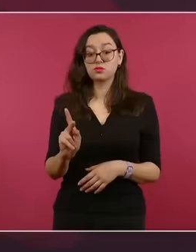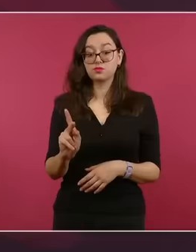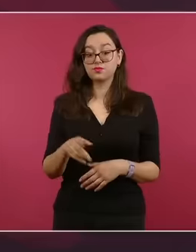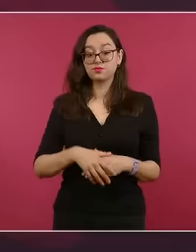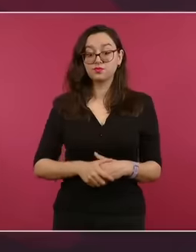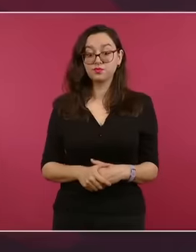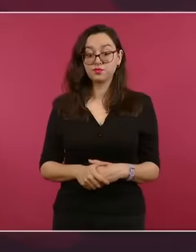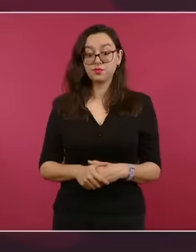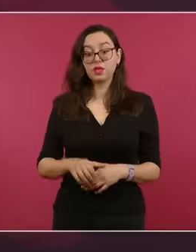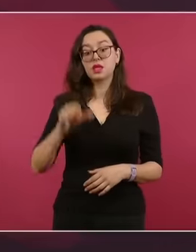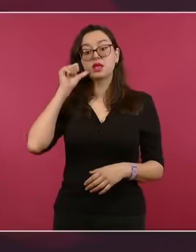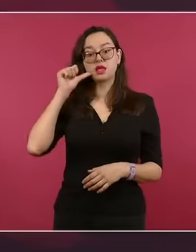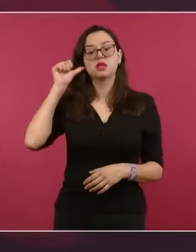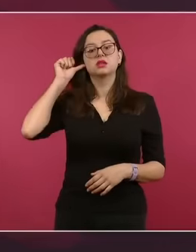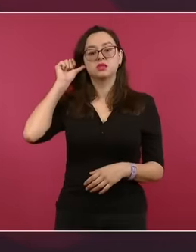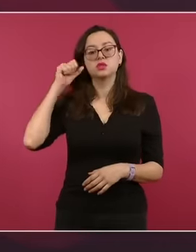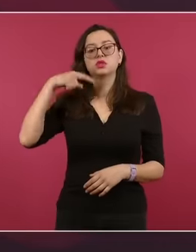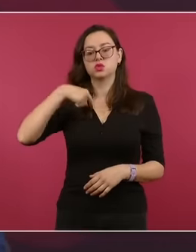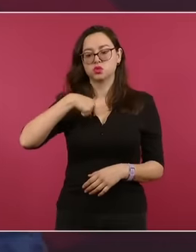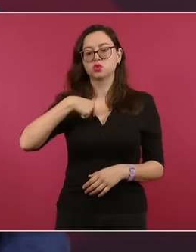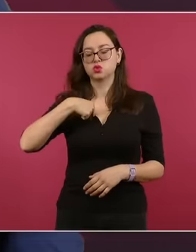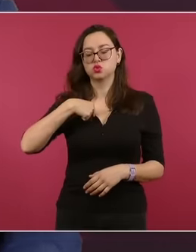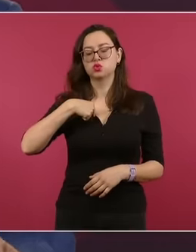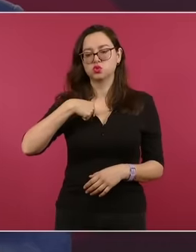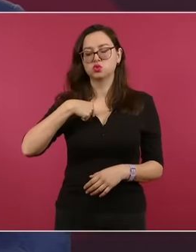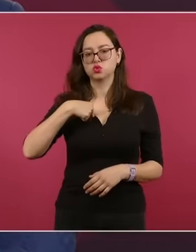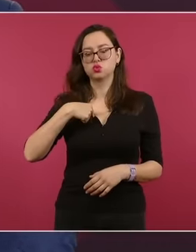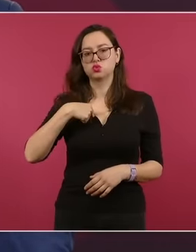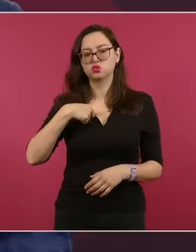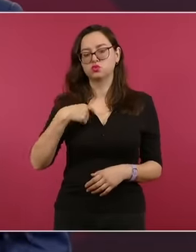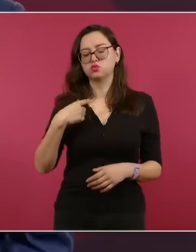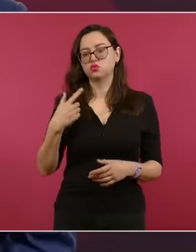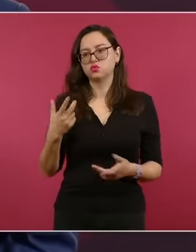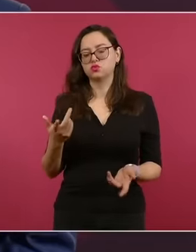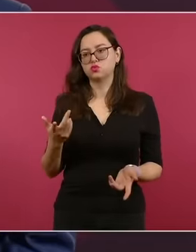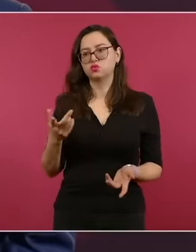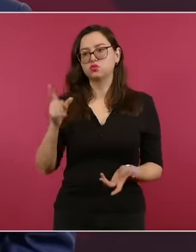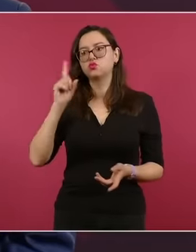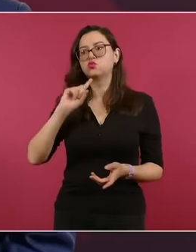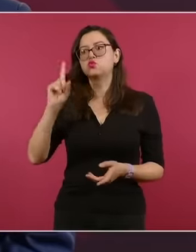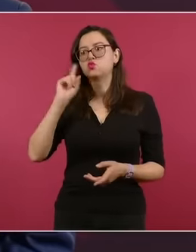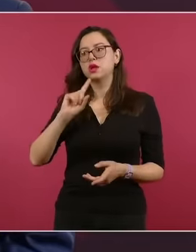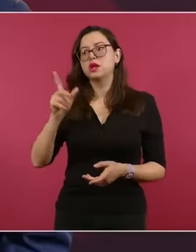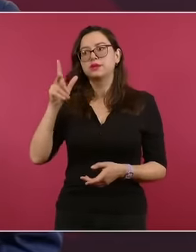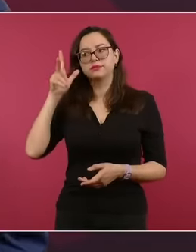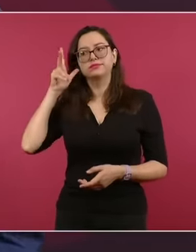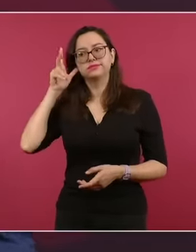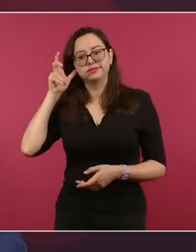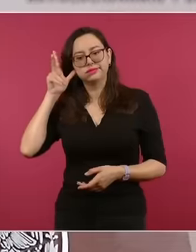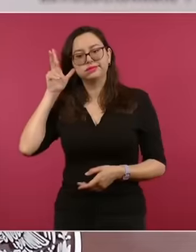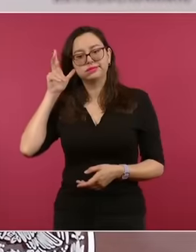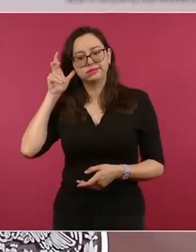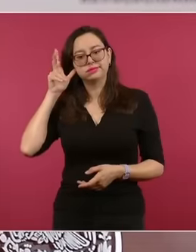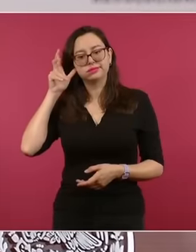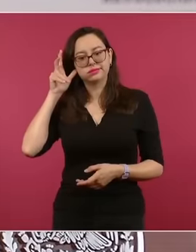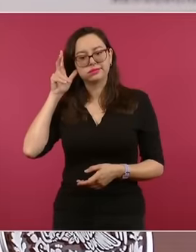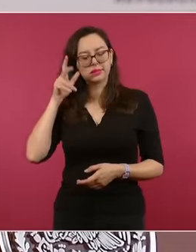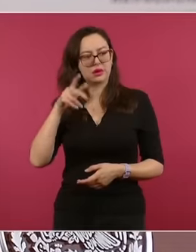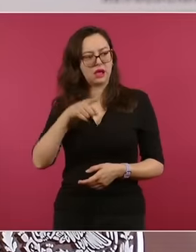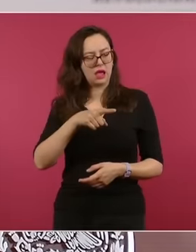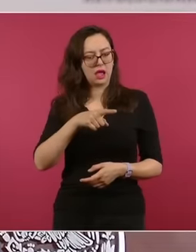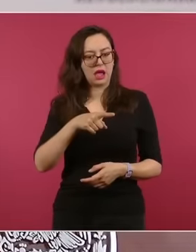Yo ayer escuché una explicación de ella, a ver si